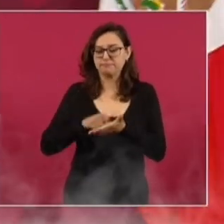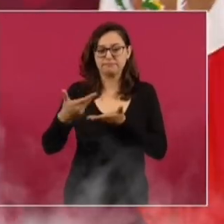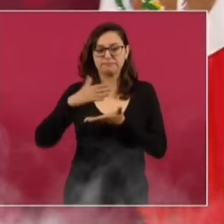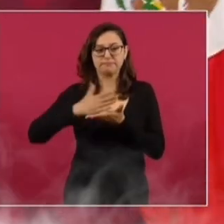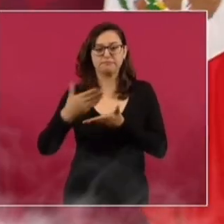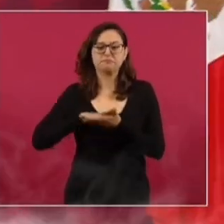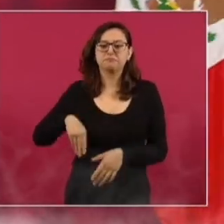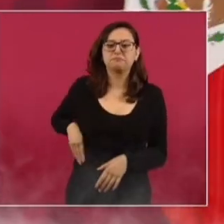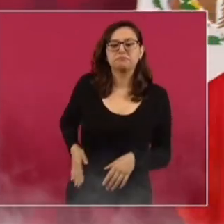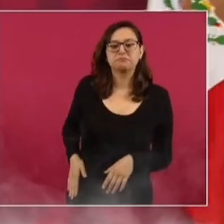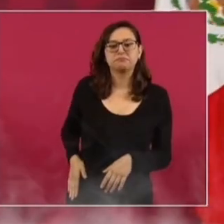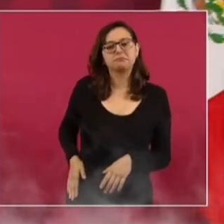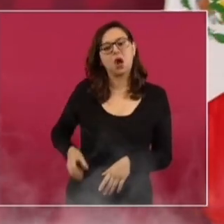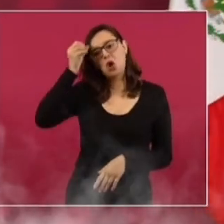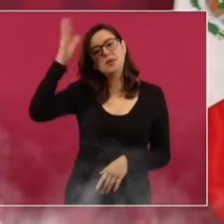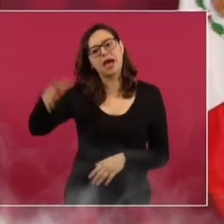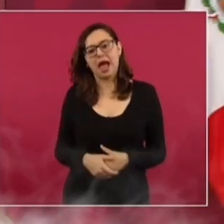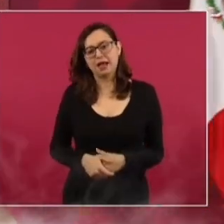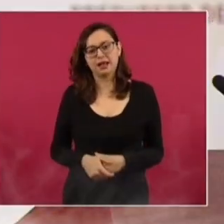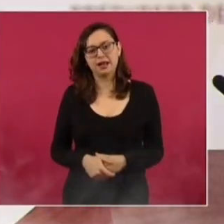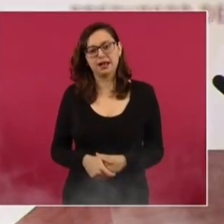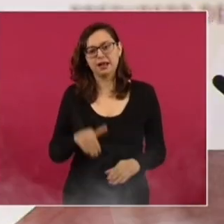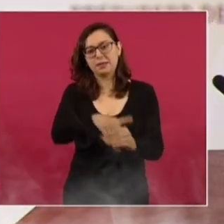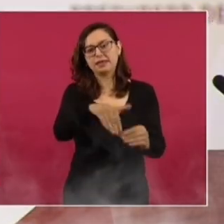se la guardan porque se la quieren llevar de recuerdo.